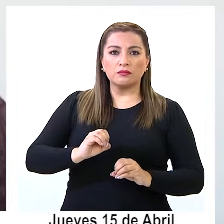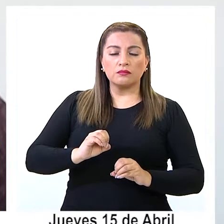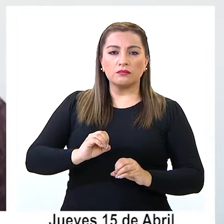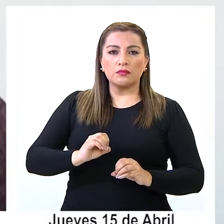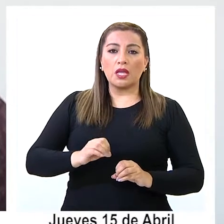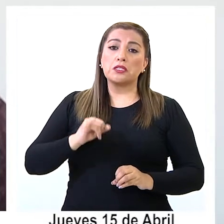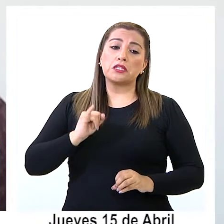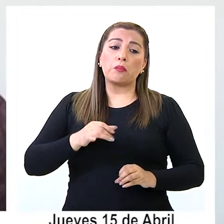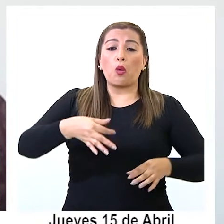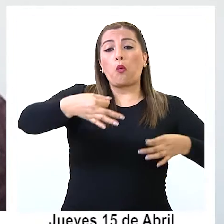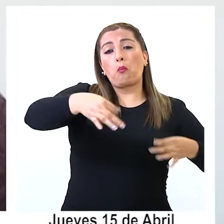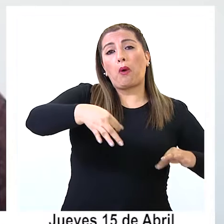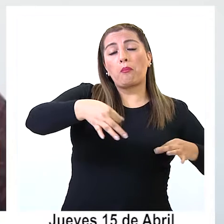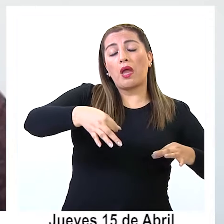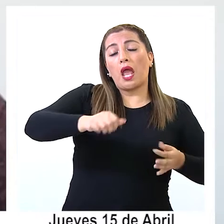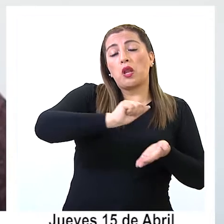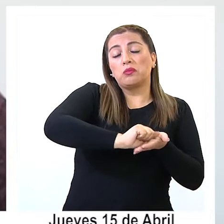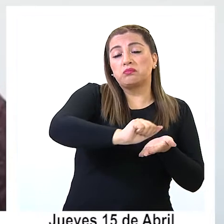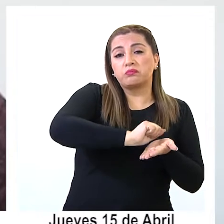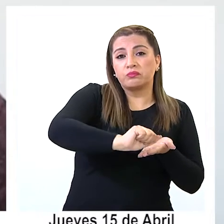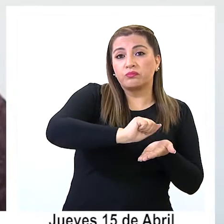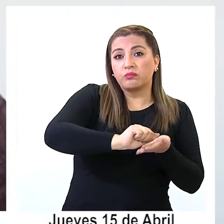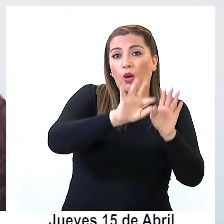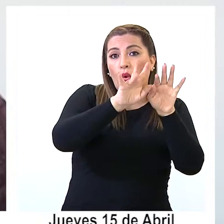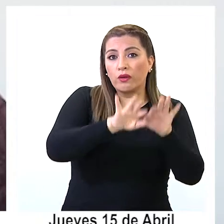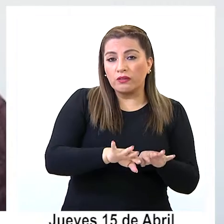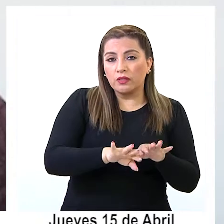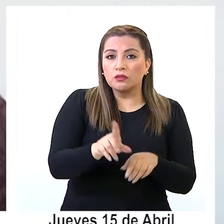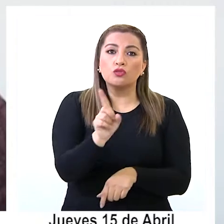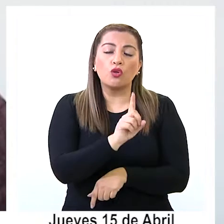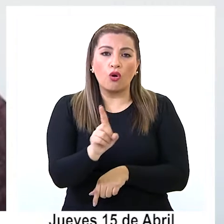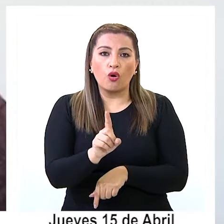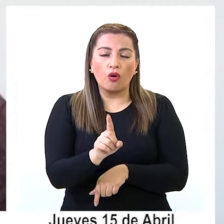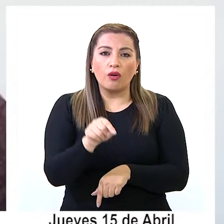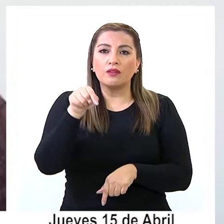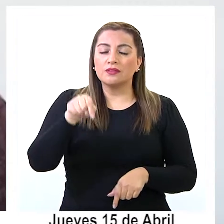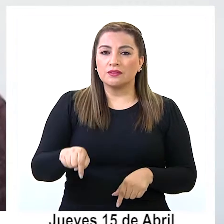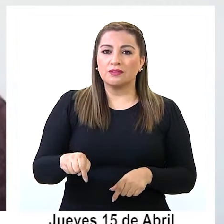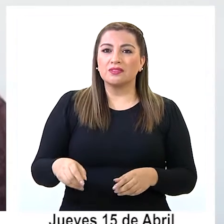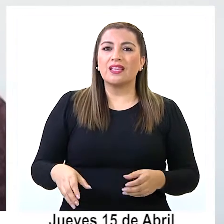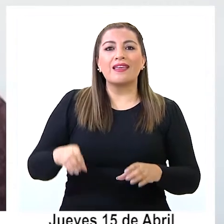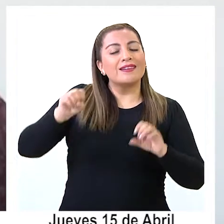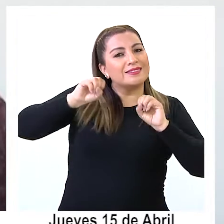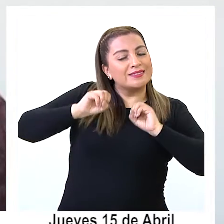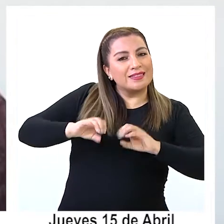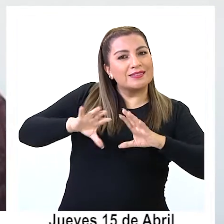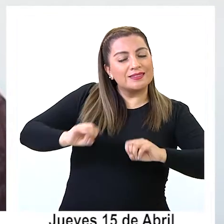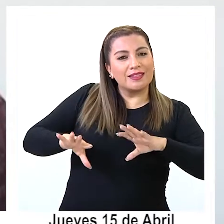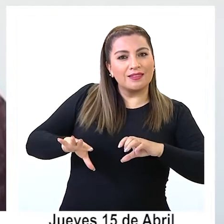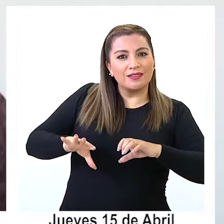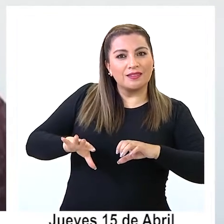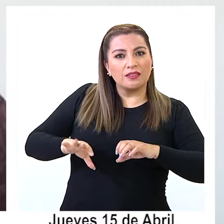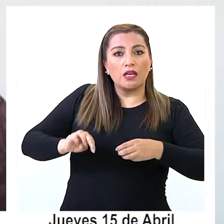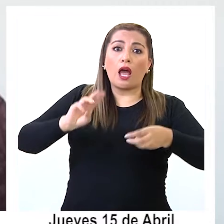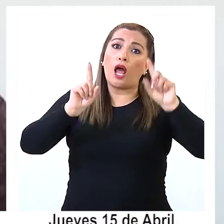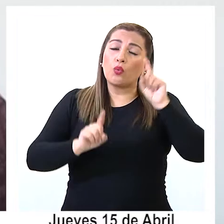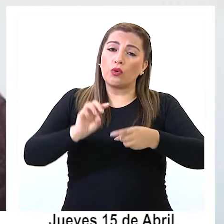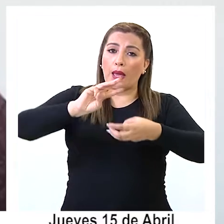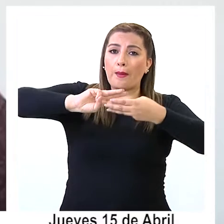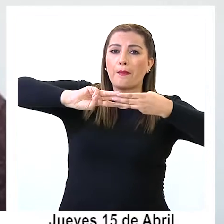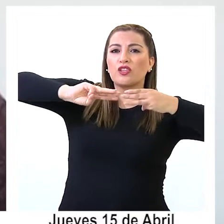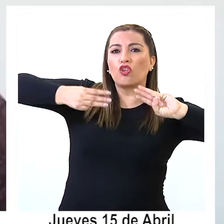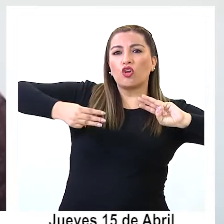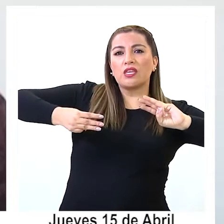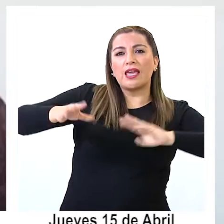paper o en un artículo, sino que sea capaz de transferirse mediante el desarrollo de metodologías